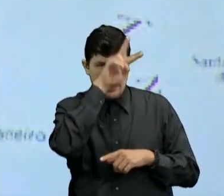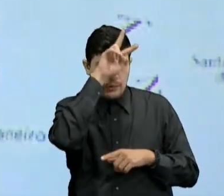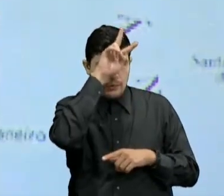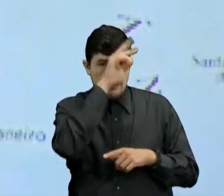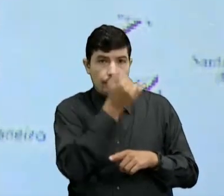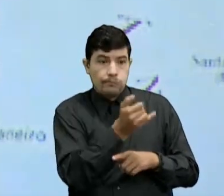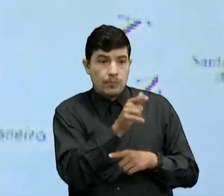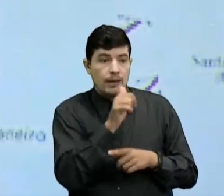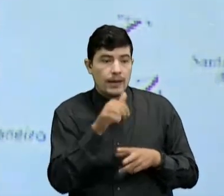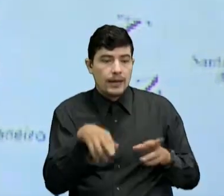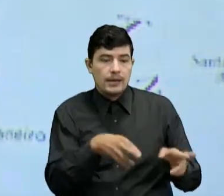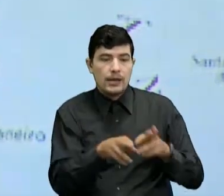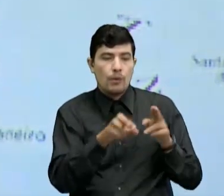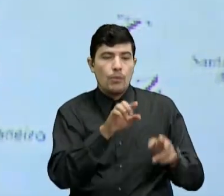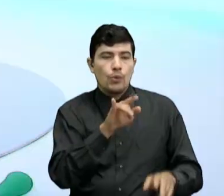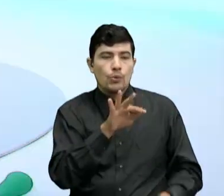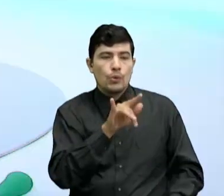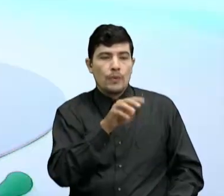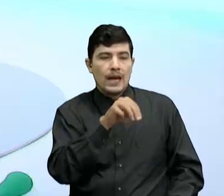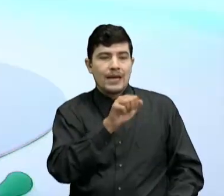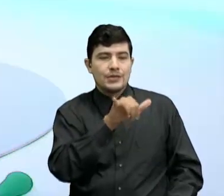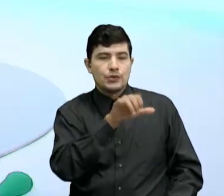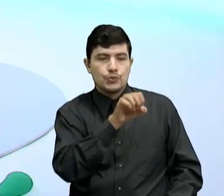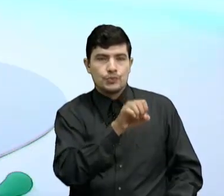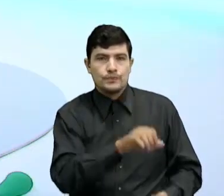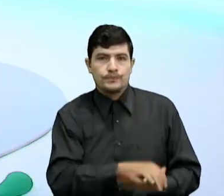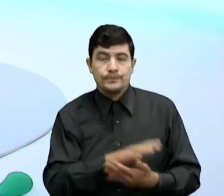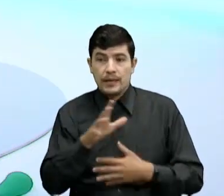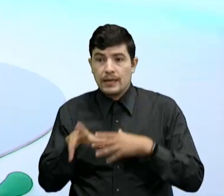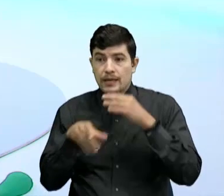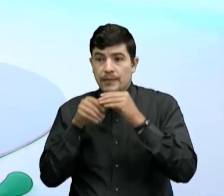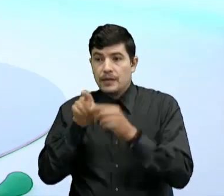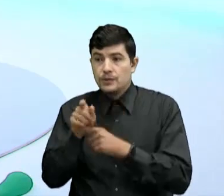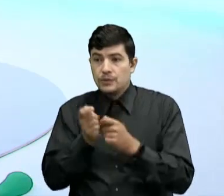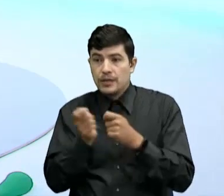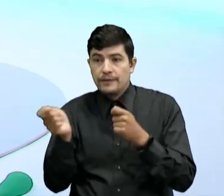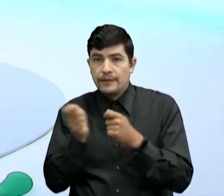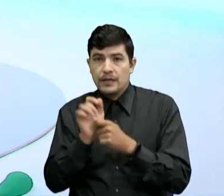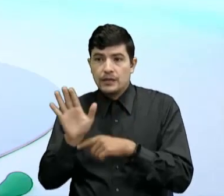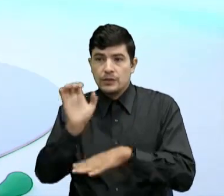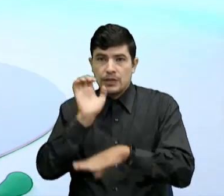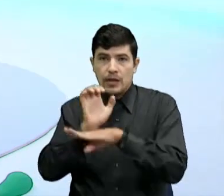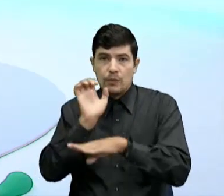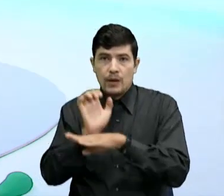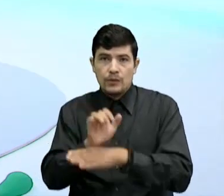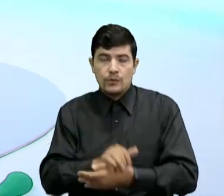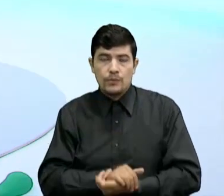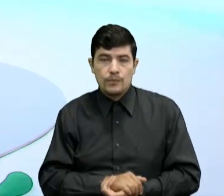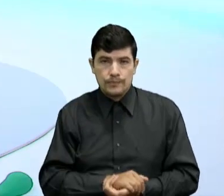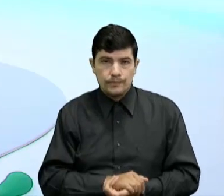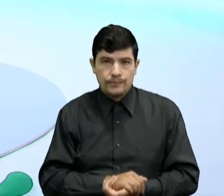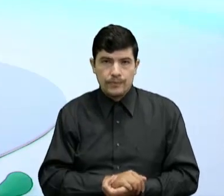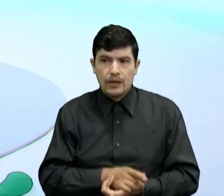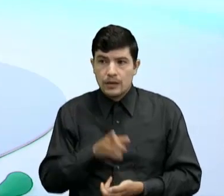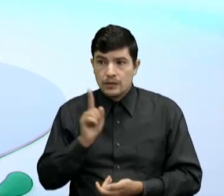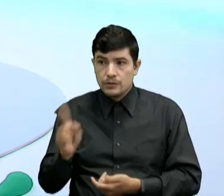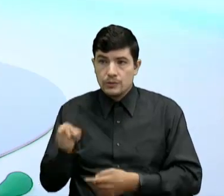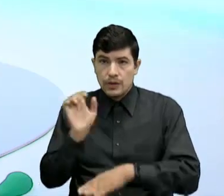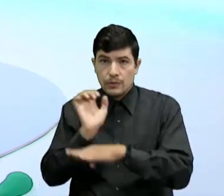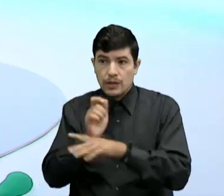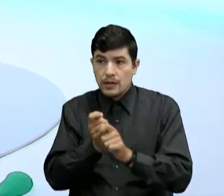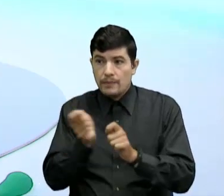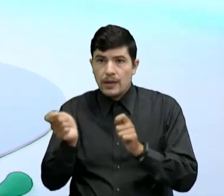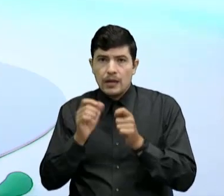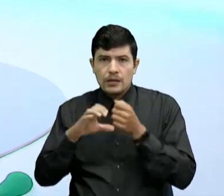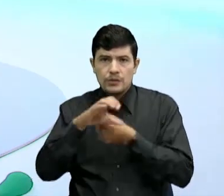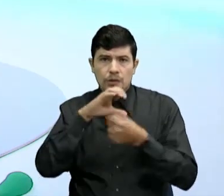En el río Putumayo Ajá Y la frontera Con Ecuador Esta frontera Con Ecuador Es